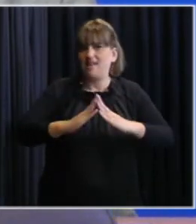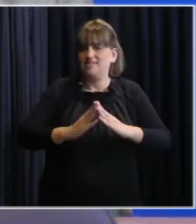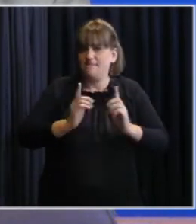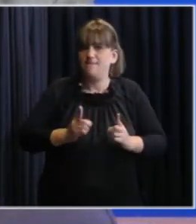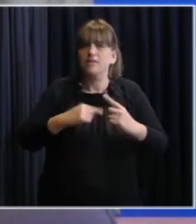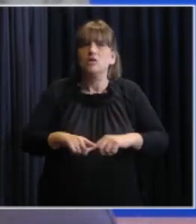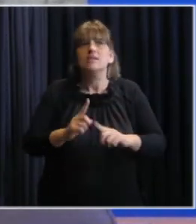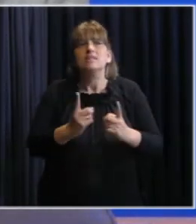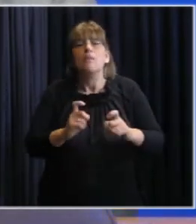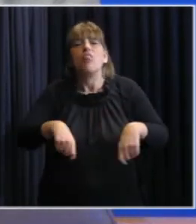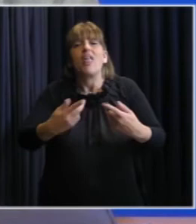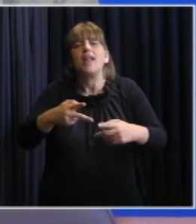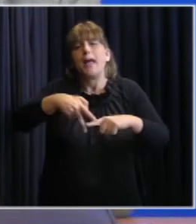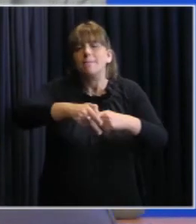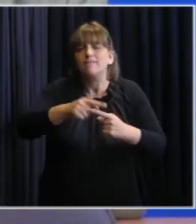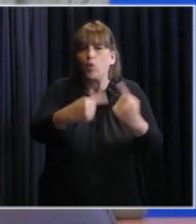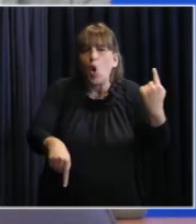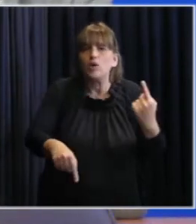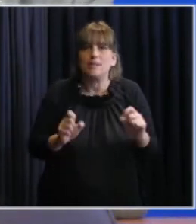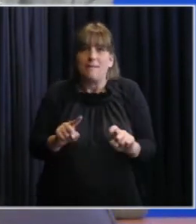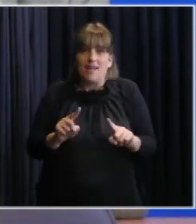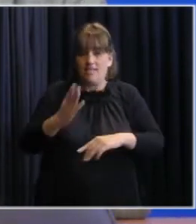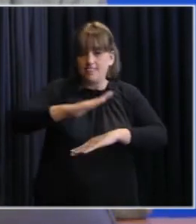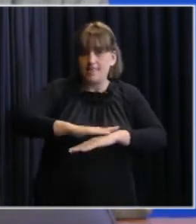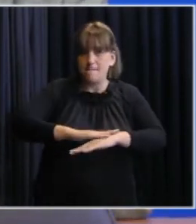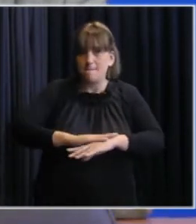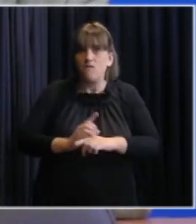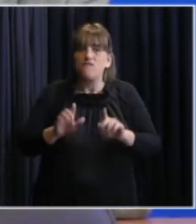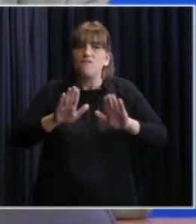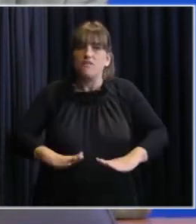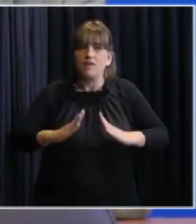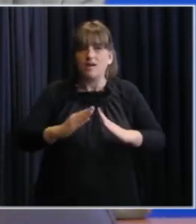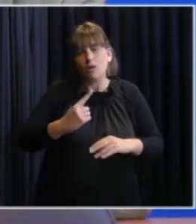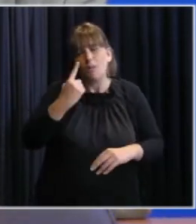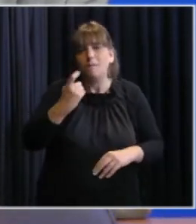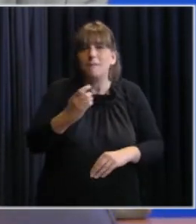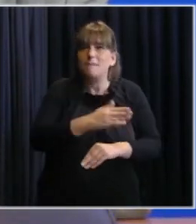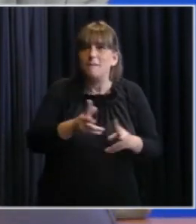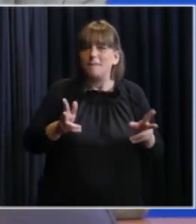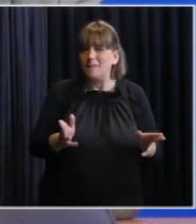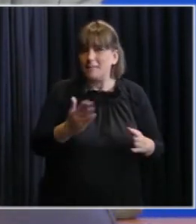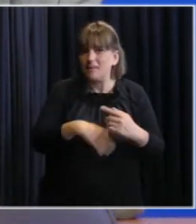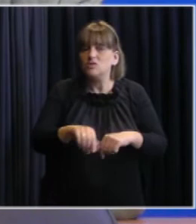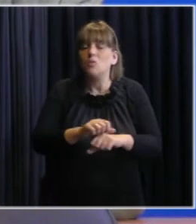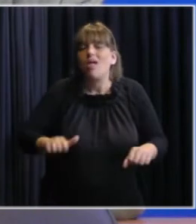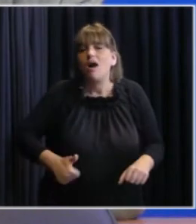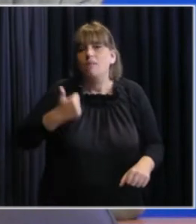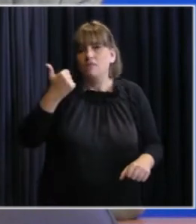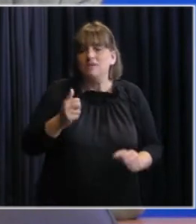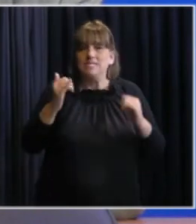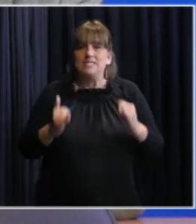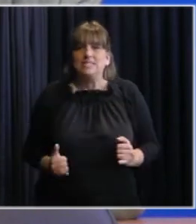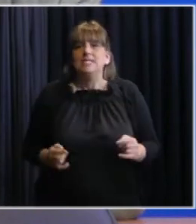también tenemos que darle instrumentos para que ese tiempo de prevención así lo queremos llamar pueda utilizarlo y pueda